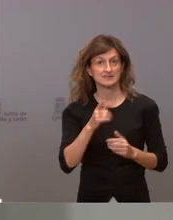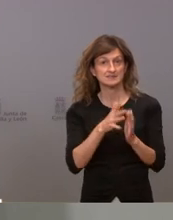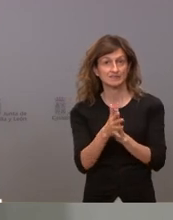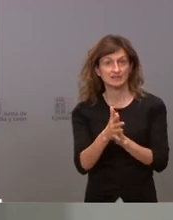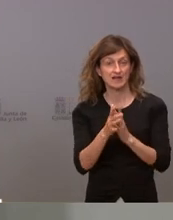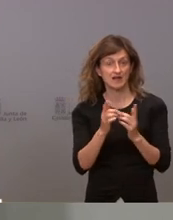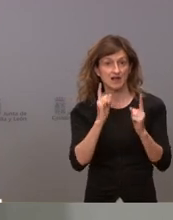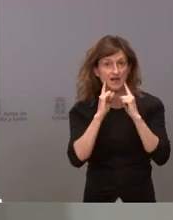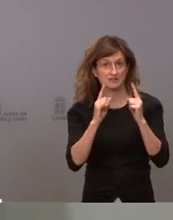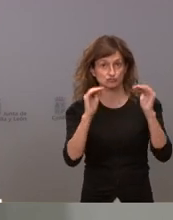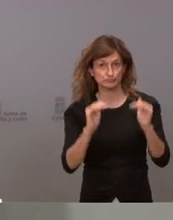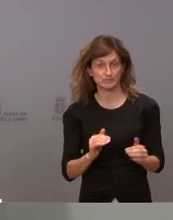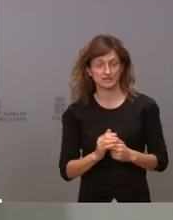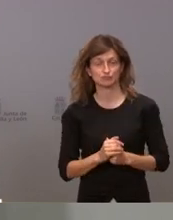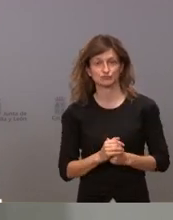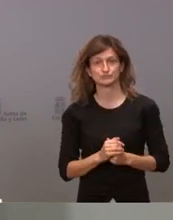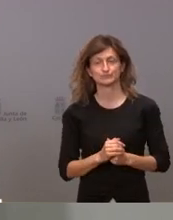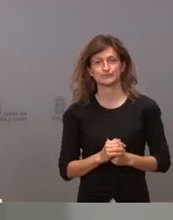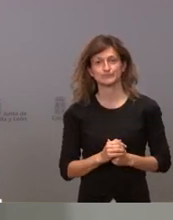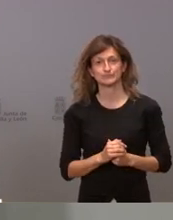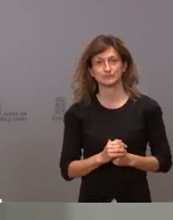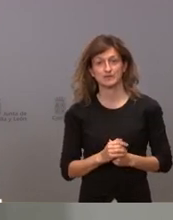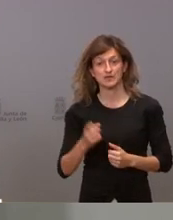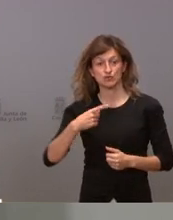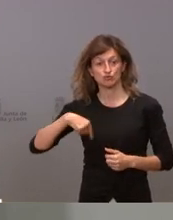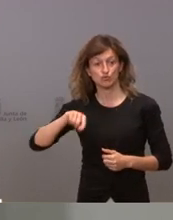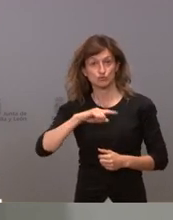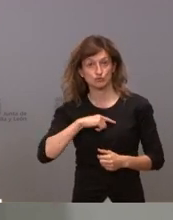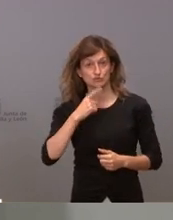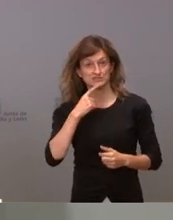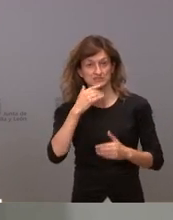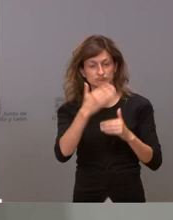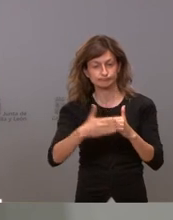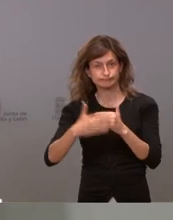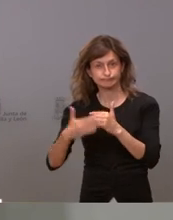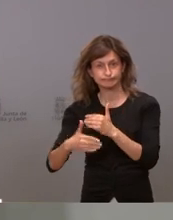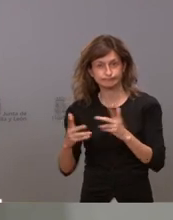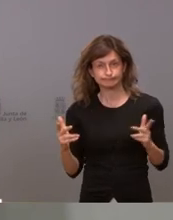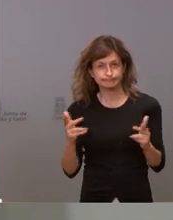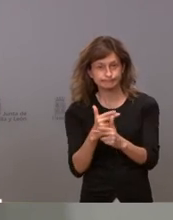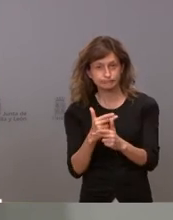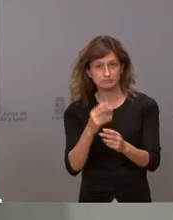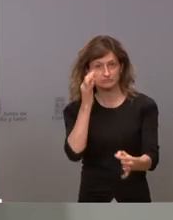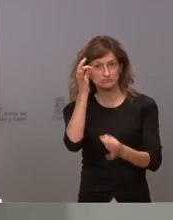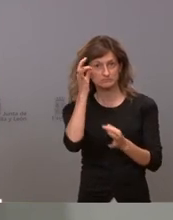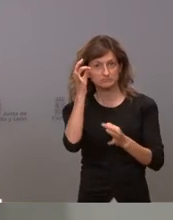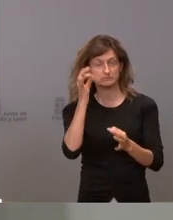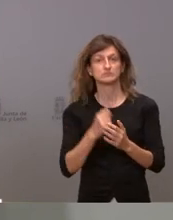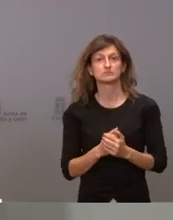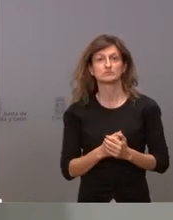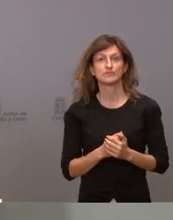pero nosotros esto lo hemos dicho desde el principio pero es que nosotros cuando somos restrictivos y queremos ser muy restrictivos que